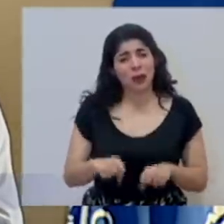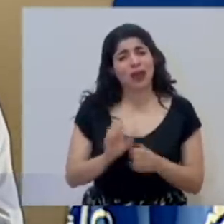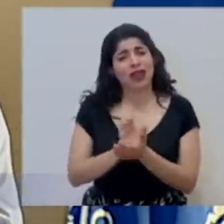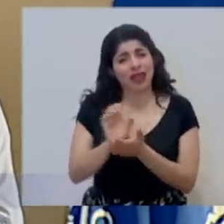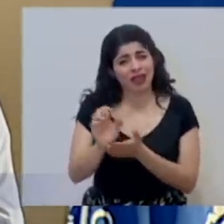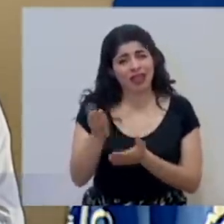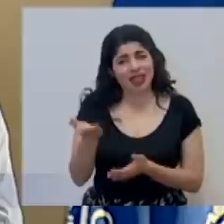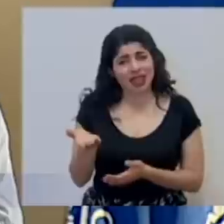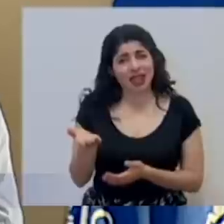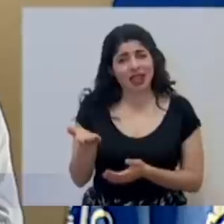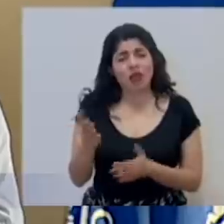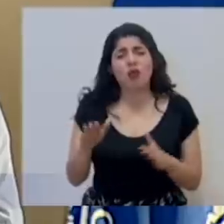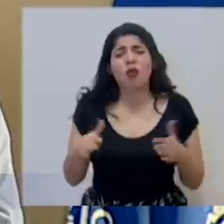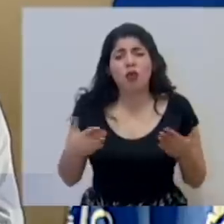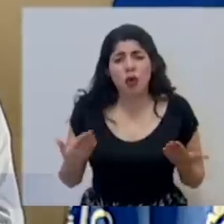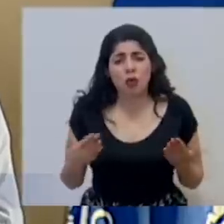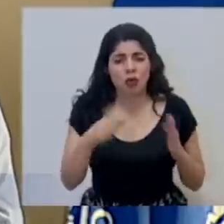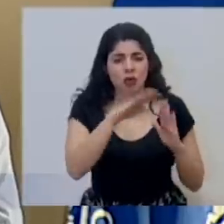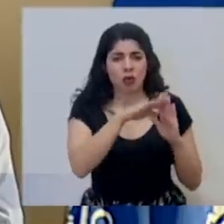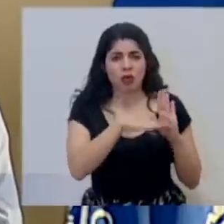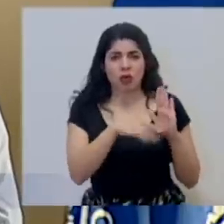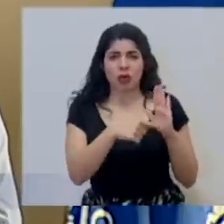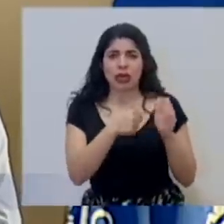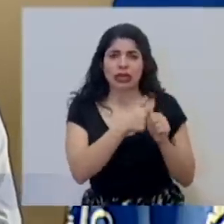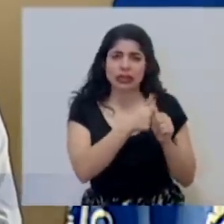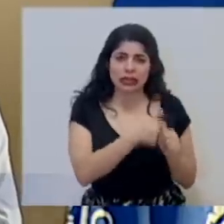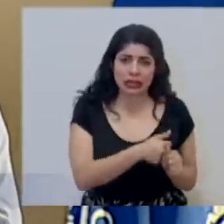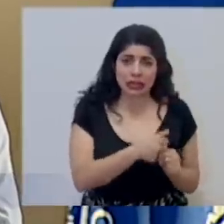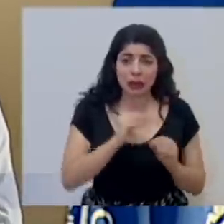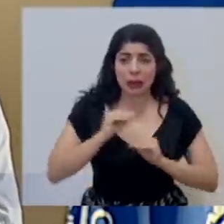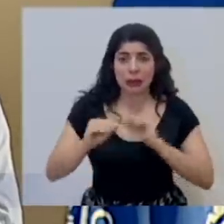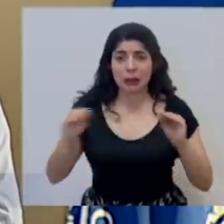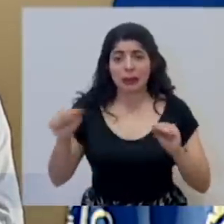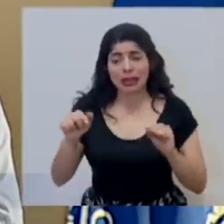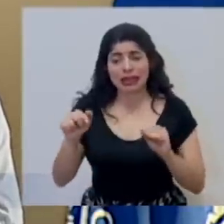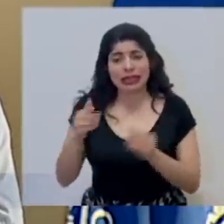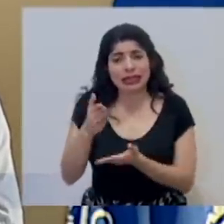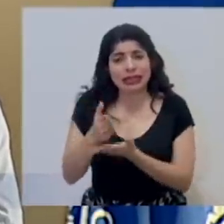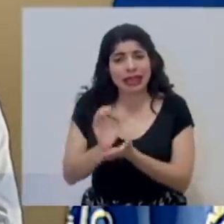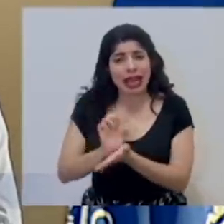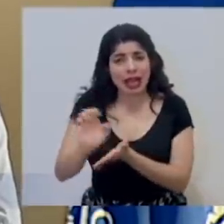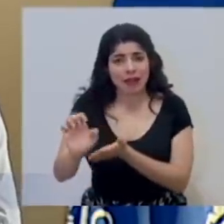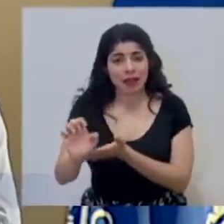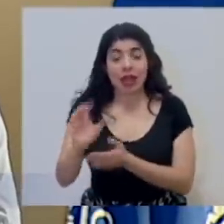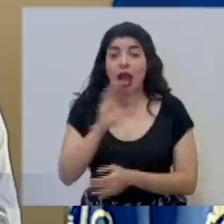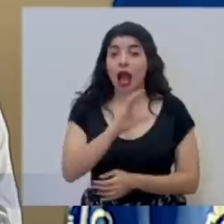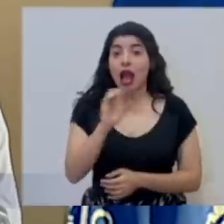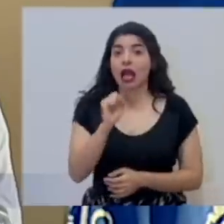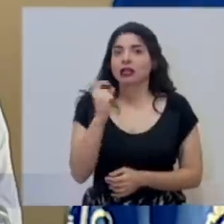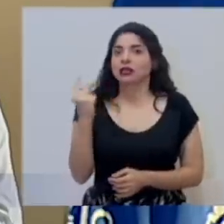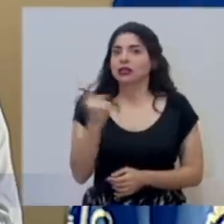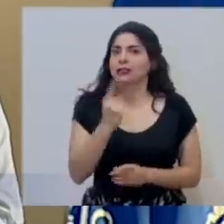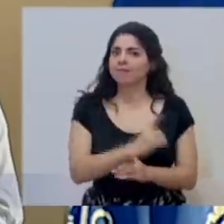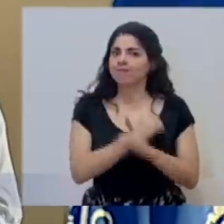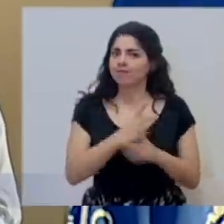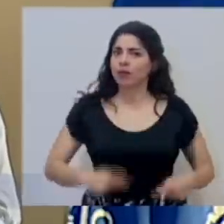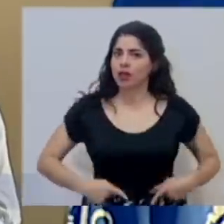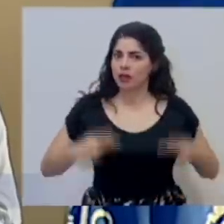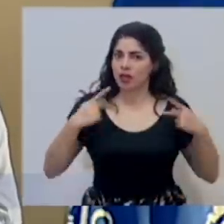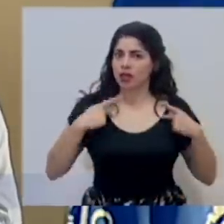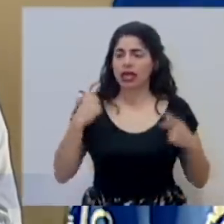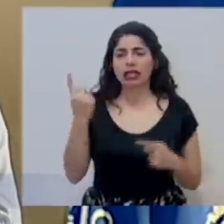eso, siguiendo las medidas de prevención y evitando el contagio. La Caja siempre ha sido defensora de la vida